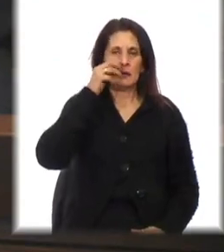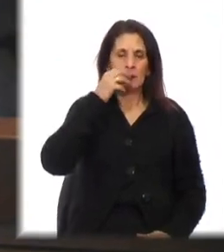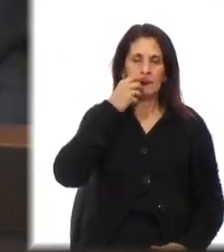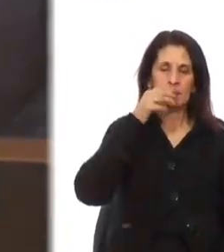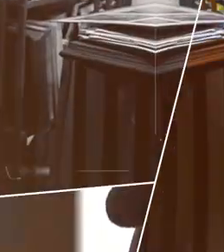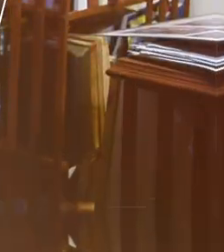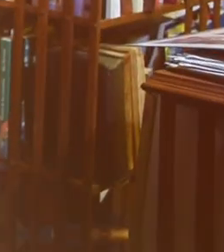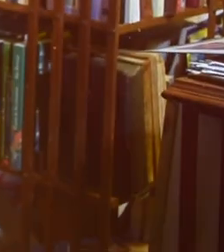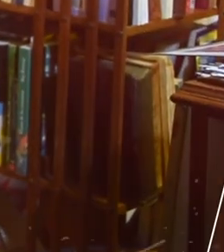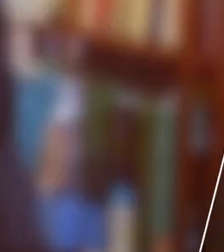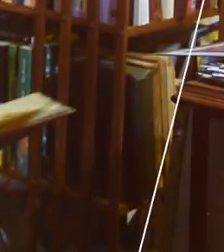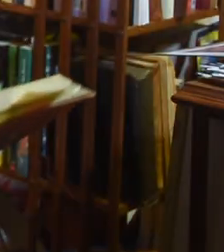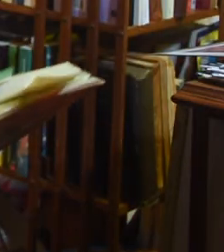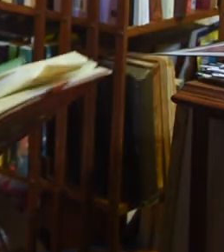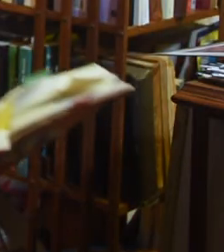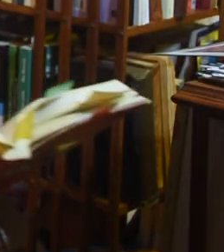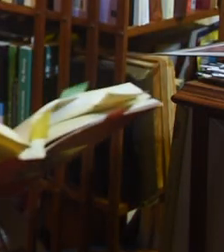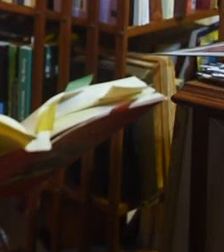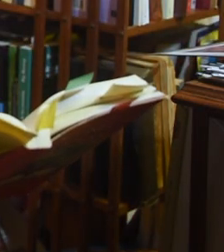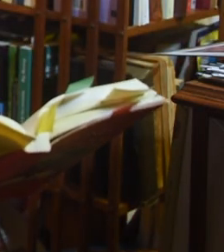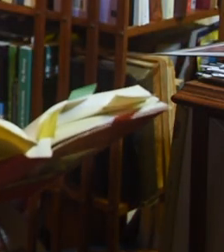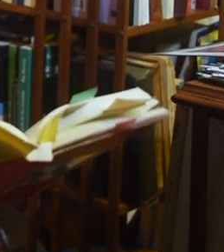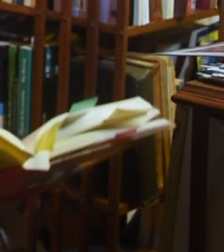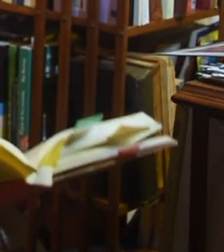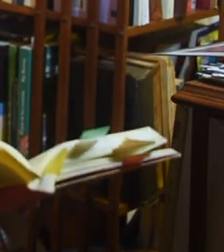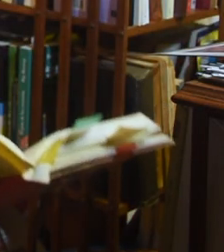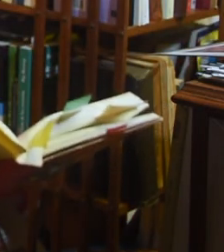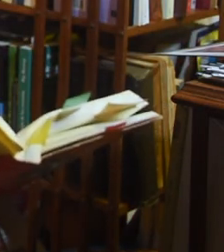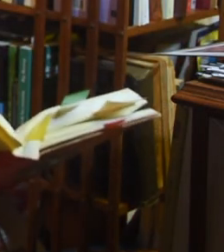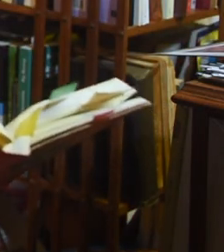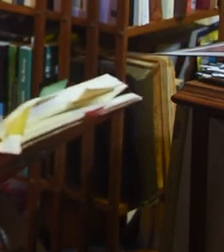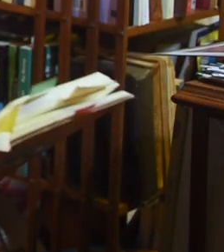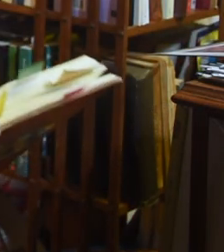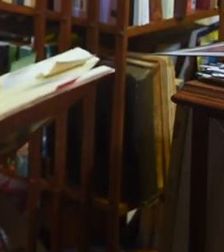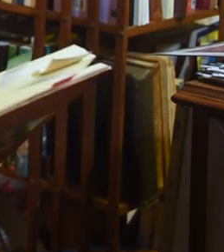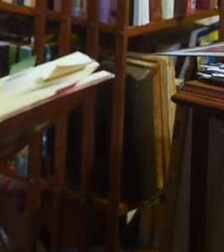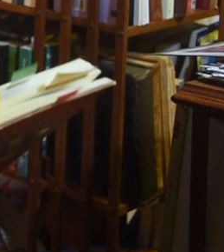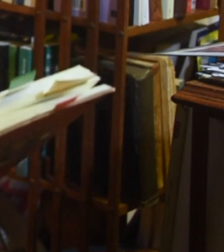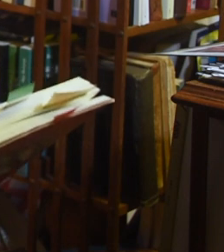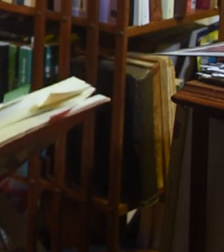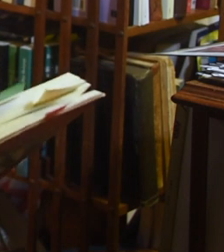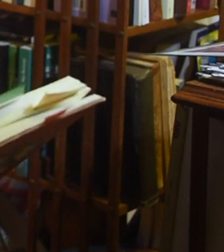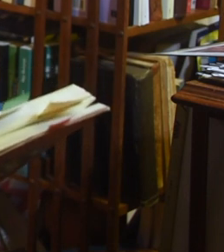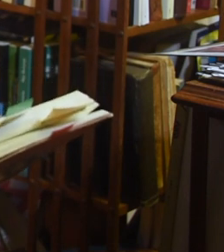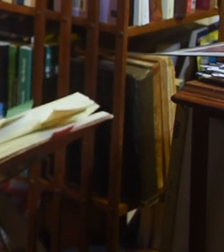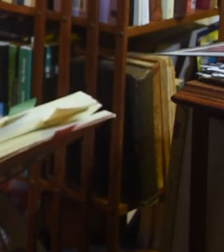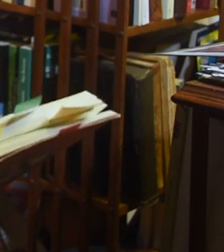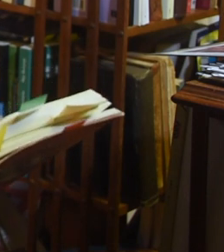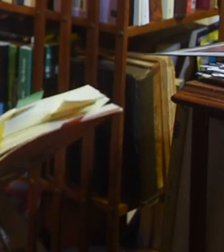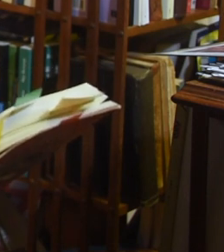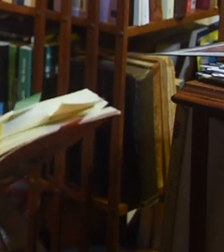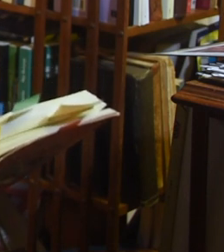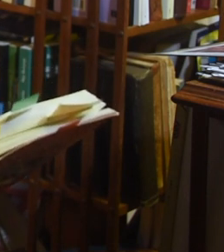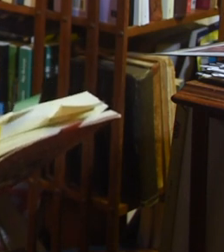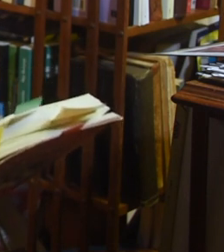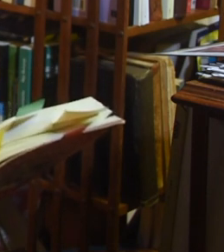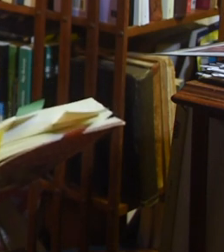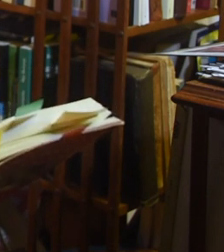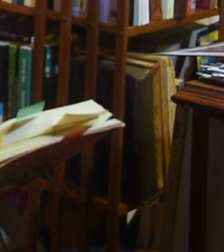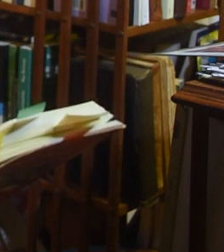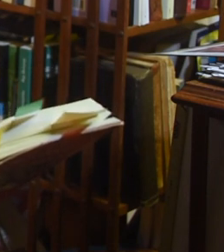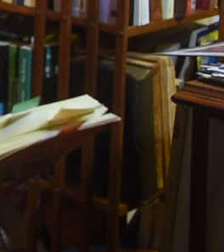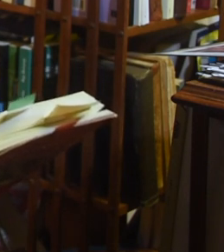general Sereñe... Lo dice con sus palabras el general Sereñe. cuando hablando de Pacheco, dice aprendió rápido,